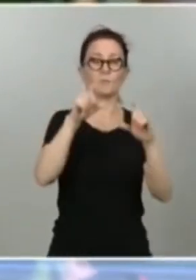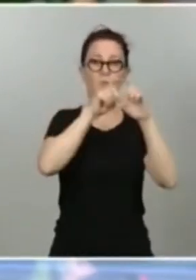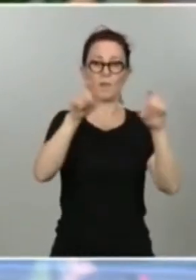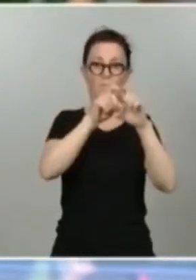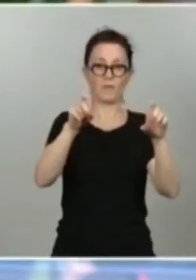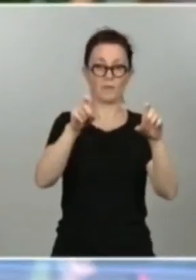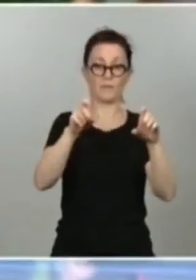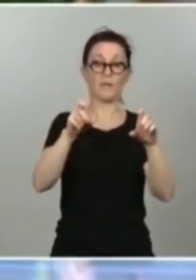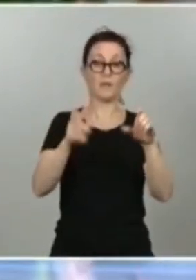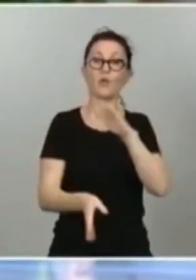recuperación económica y de transformación. Gracias. Gracias. Gracias.